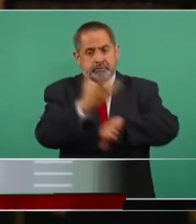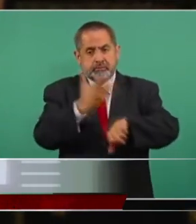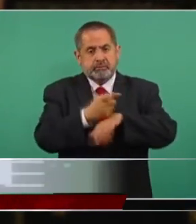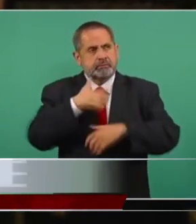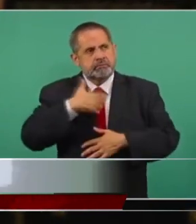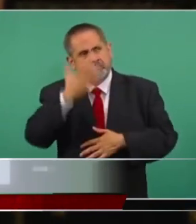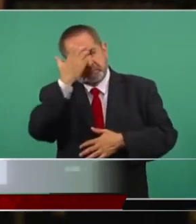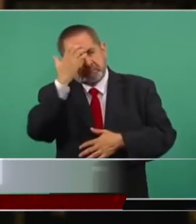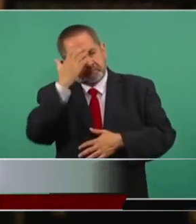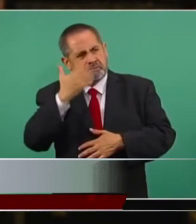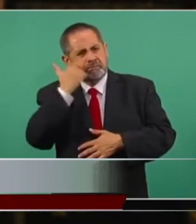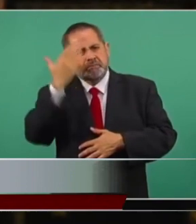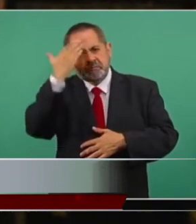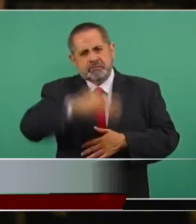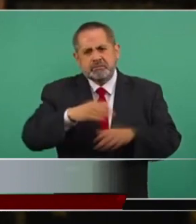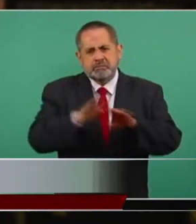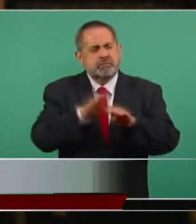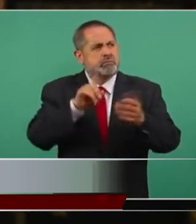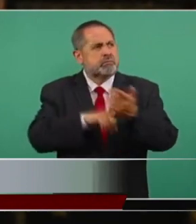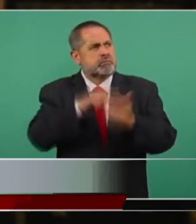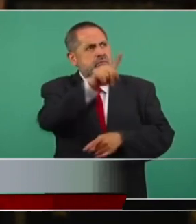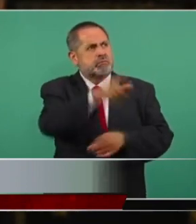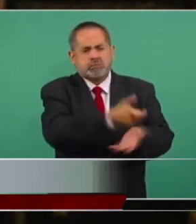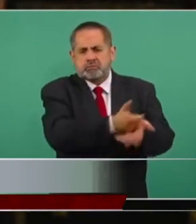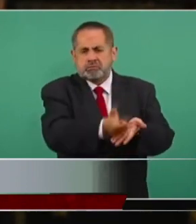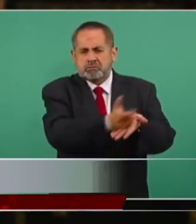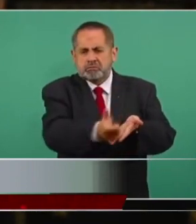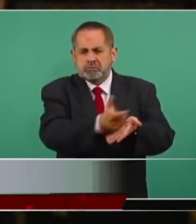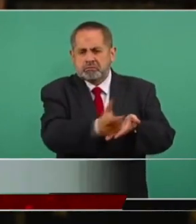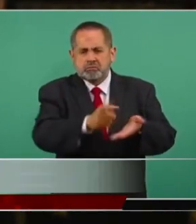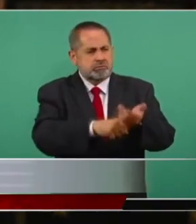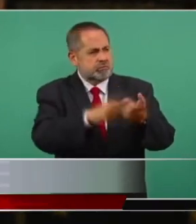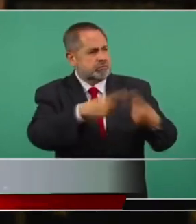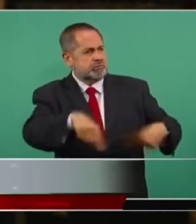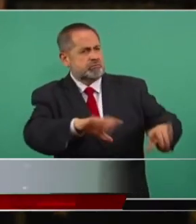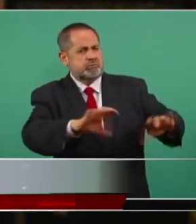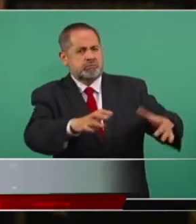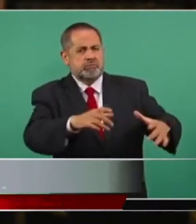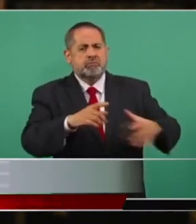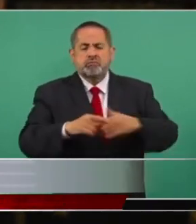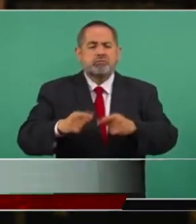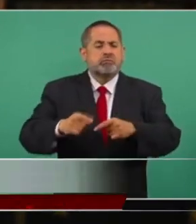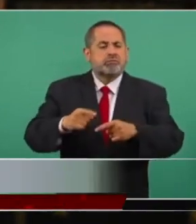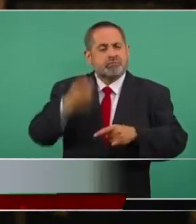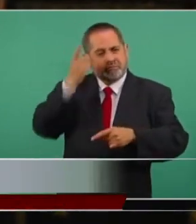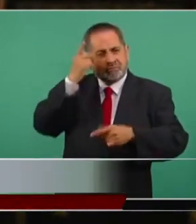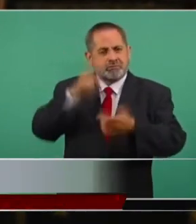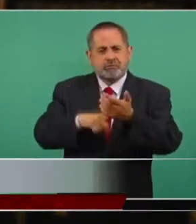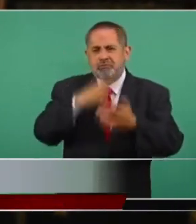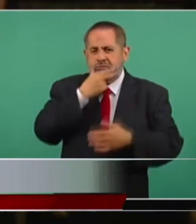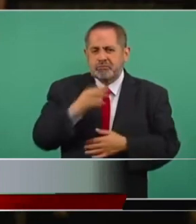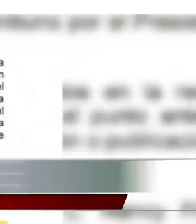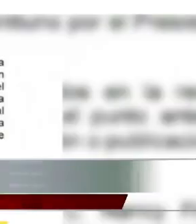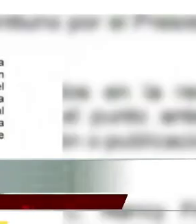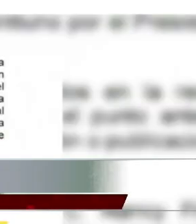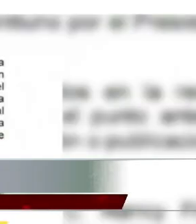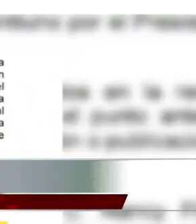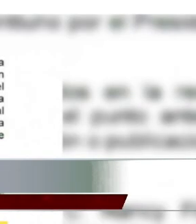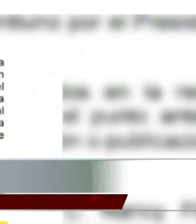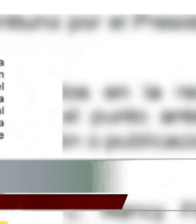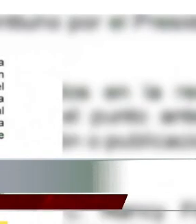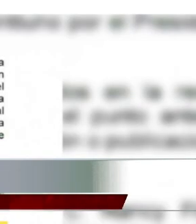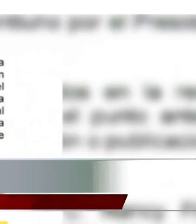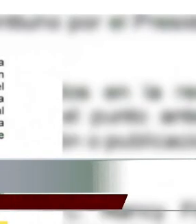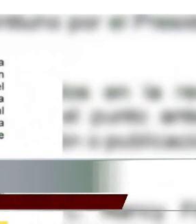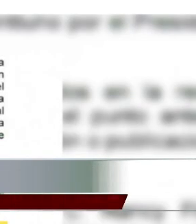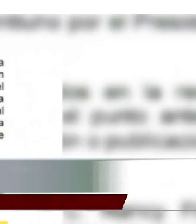reportajes sumamente interesantes le advirtió al presidente Andrés Manuel López Obrador sobre esta investigación que ella